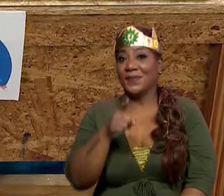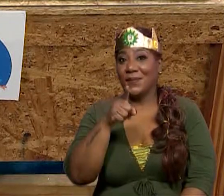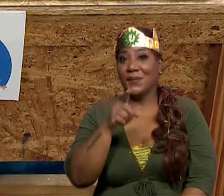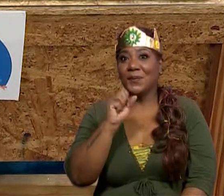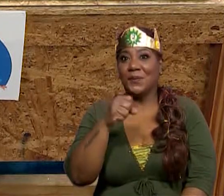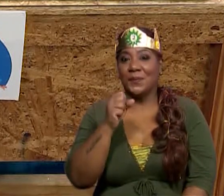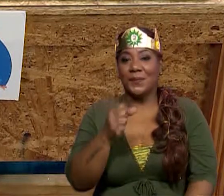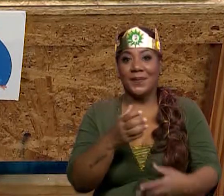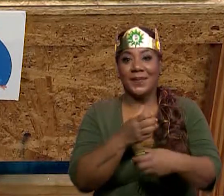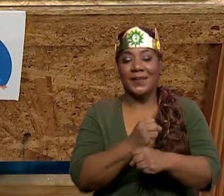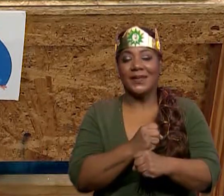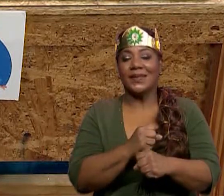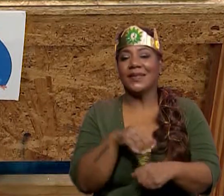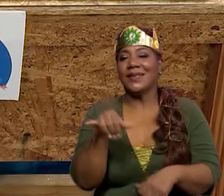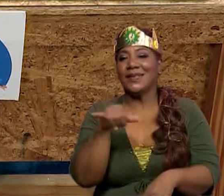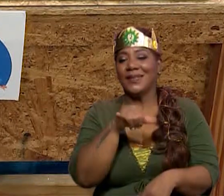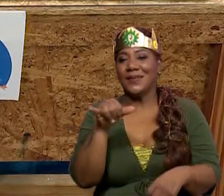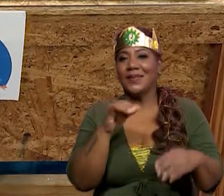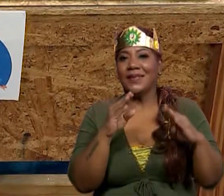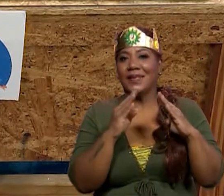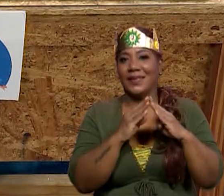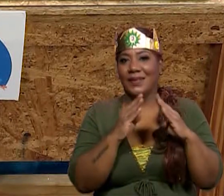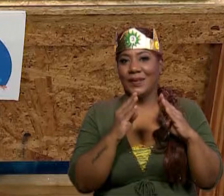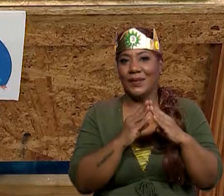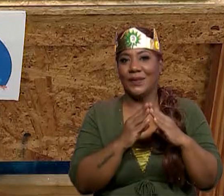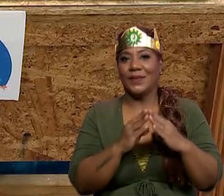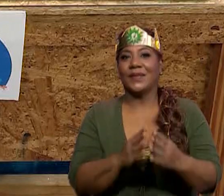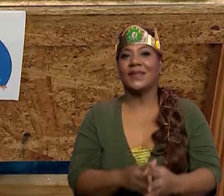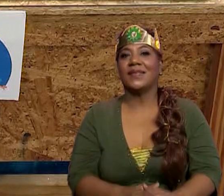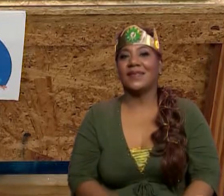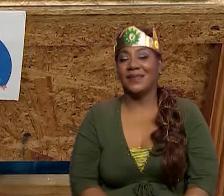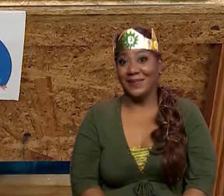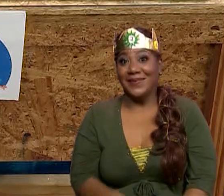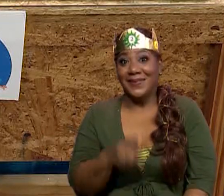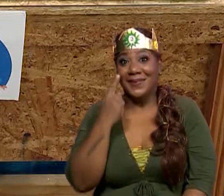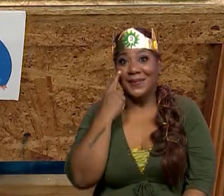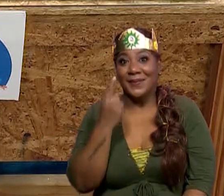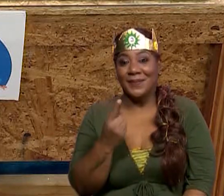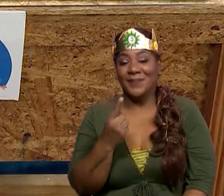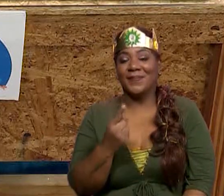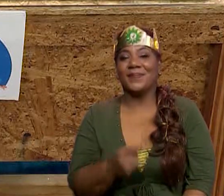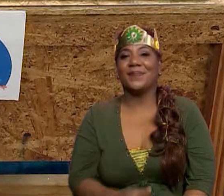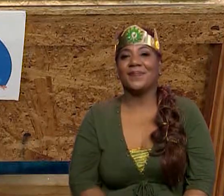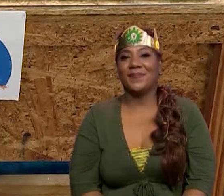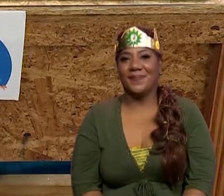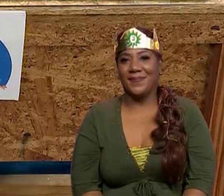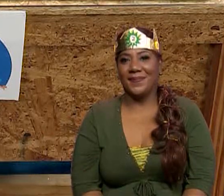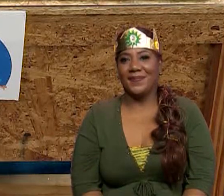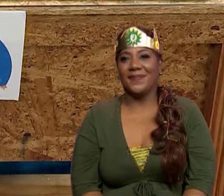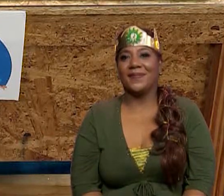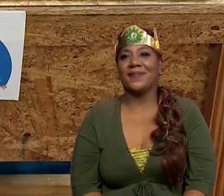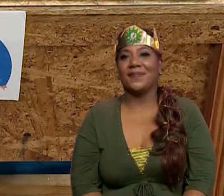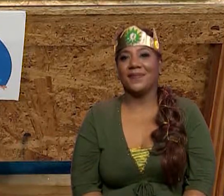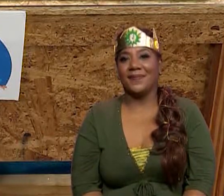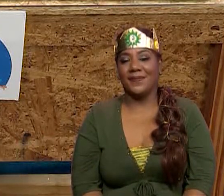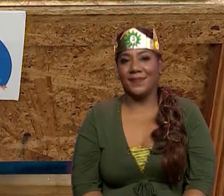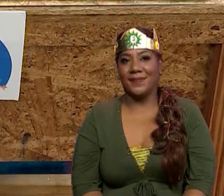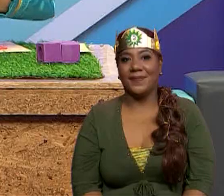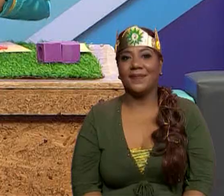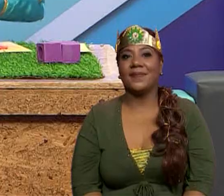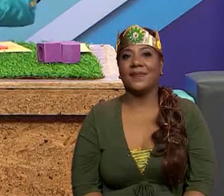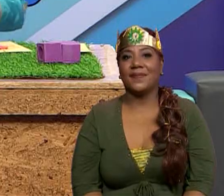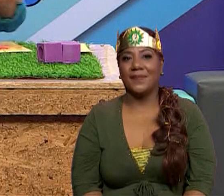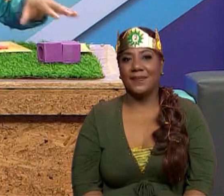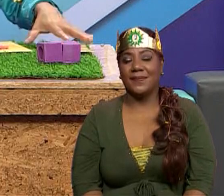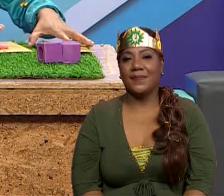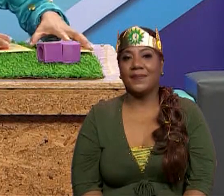casa. Estos son materiales que ustedes pueden construir con cualquier material que tengan en casa. ¿Ven? Entonces, ya quedó dividido en seis